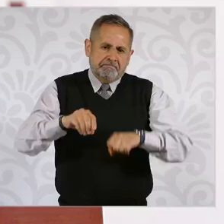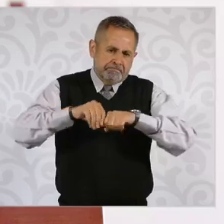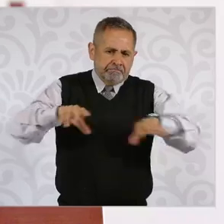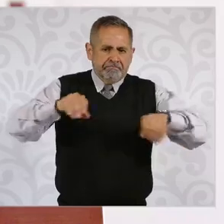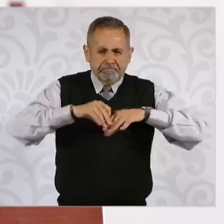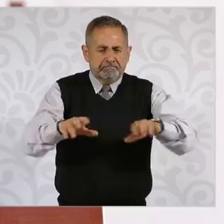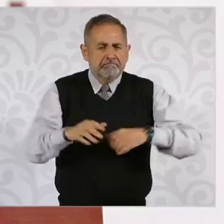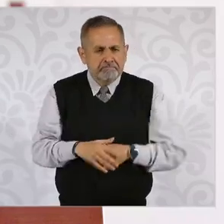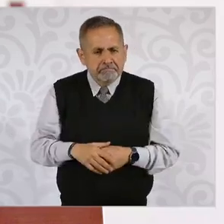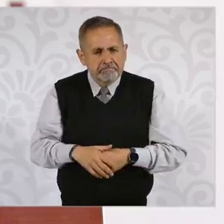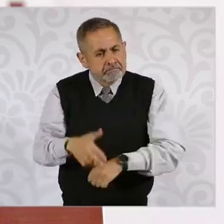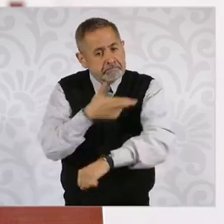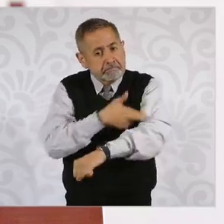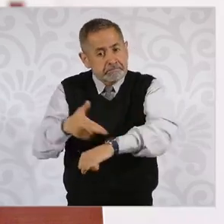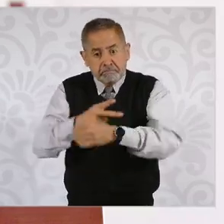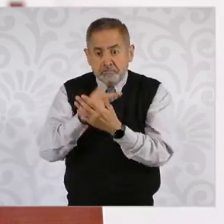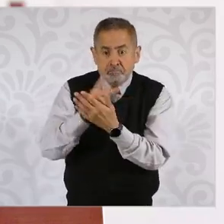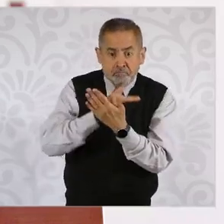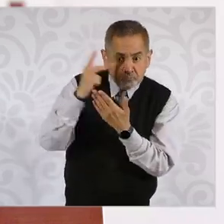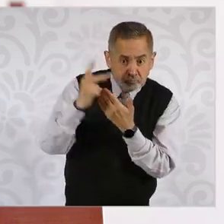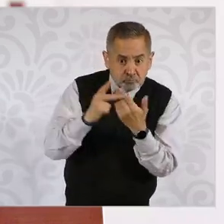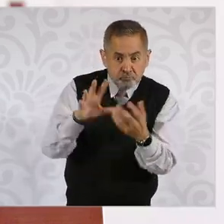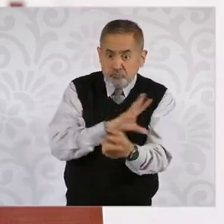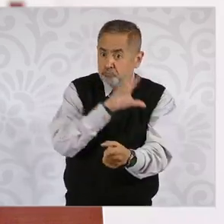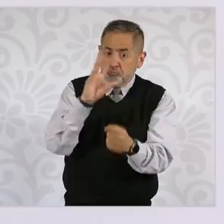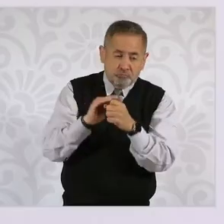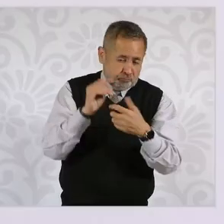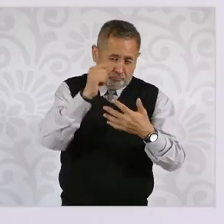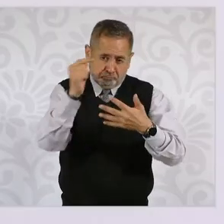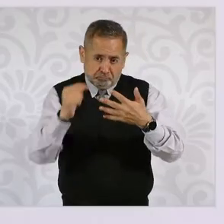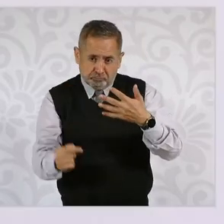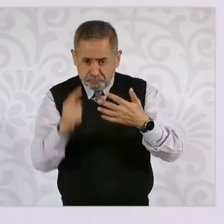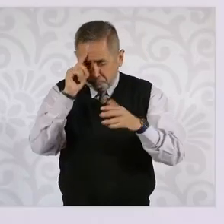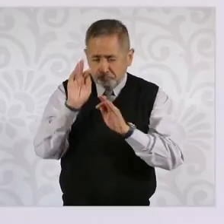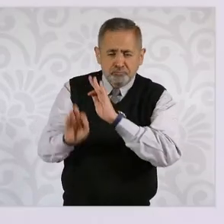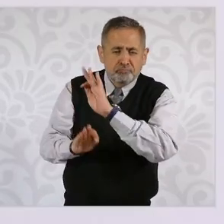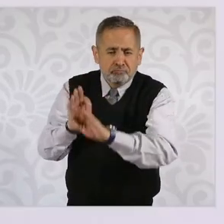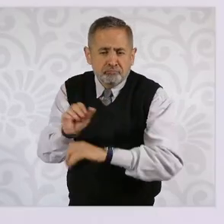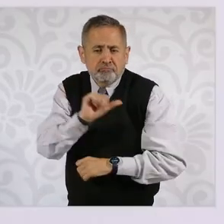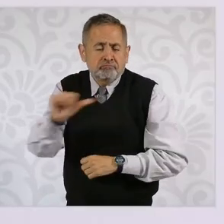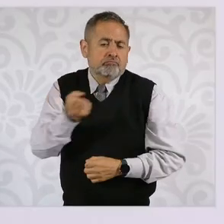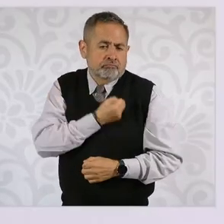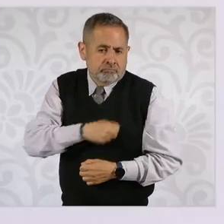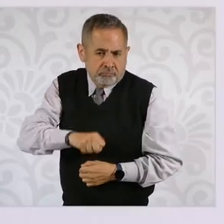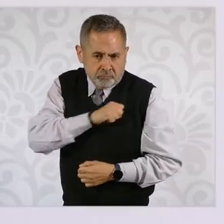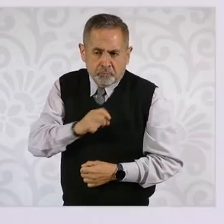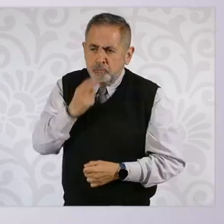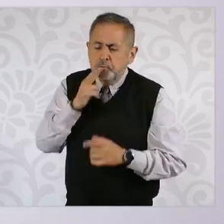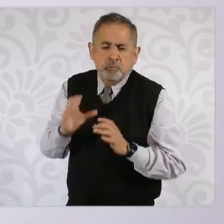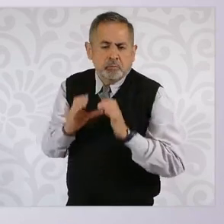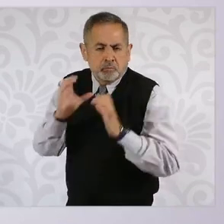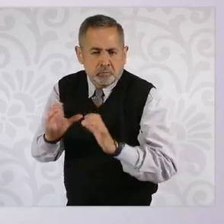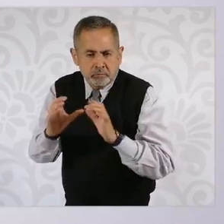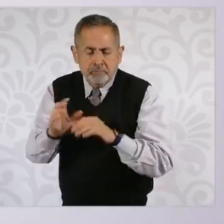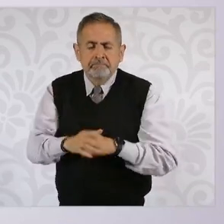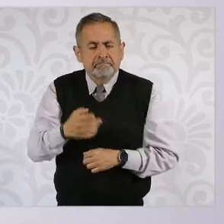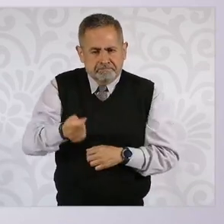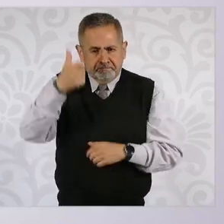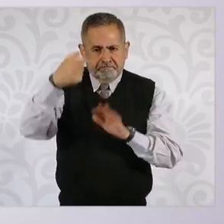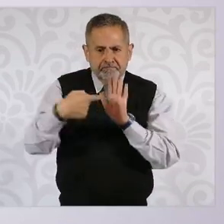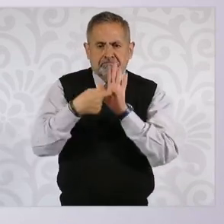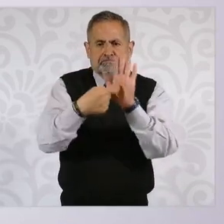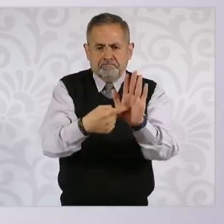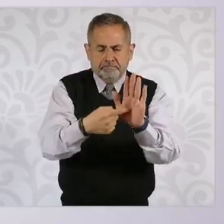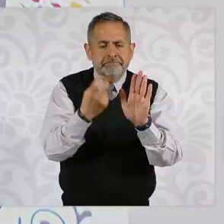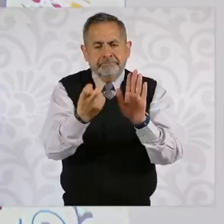Se está haciendo un programa muy completo para atención y prevención de la salud. Entonces, la primera sería esa presentación